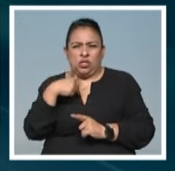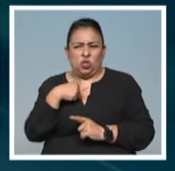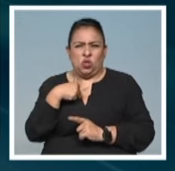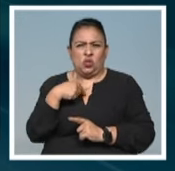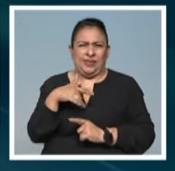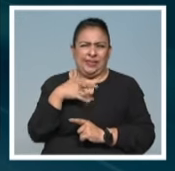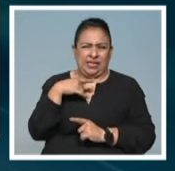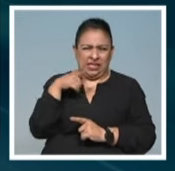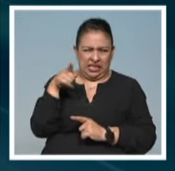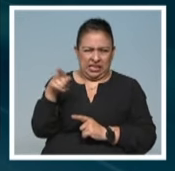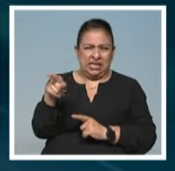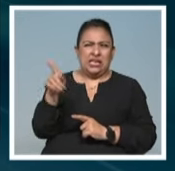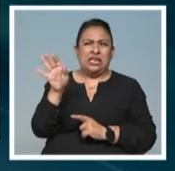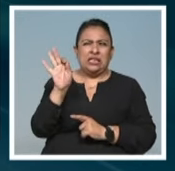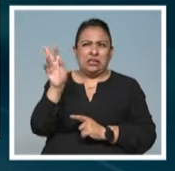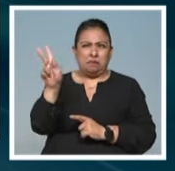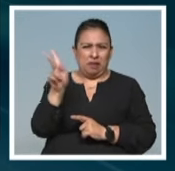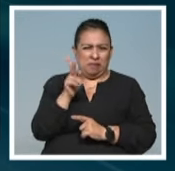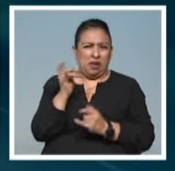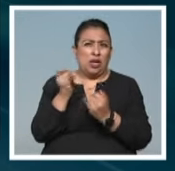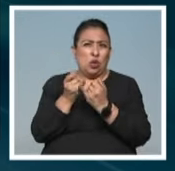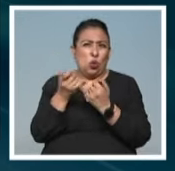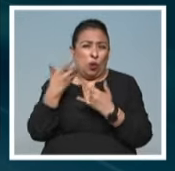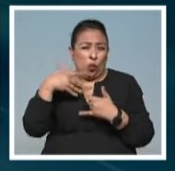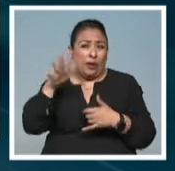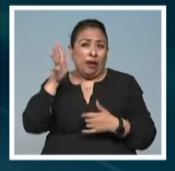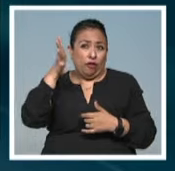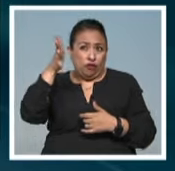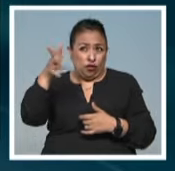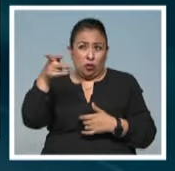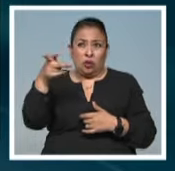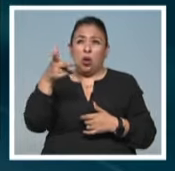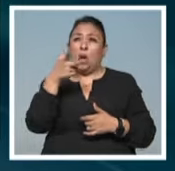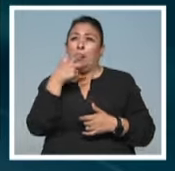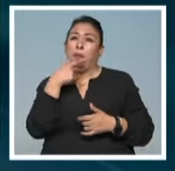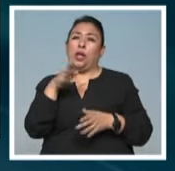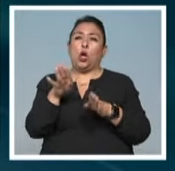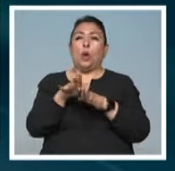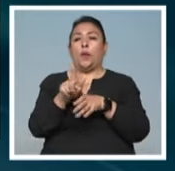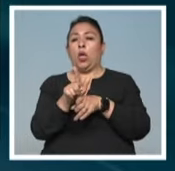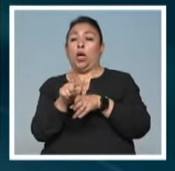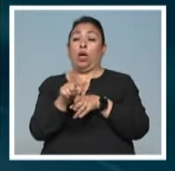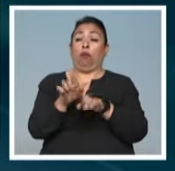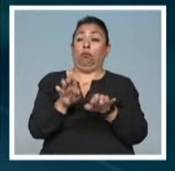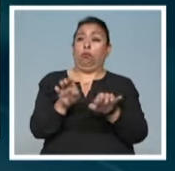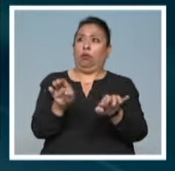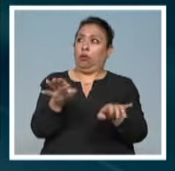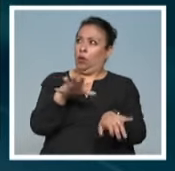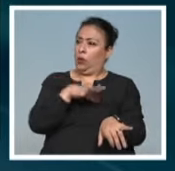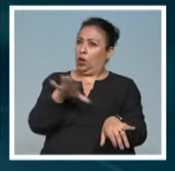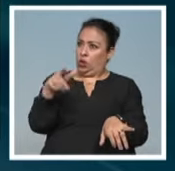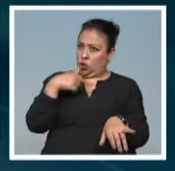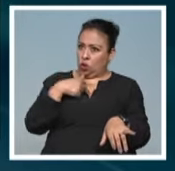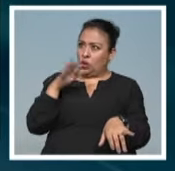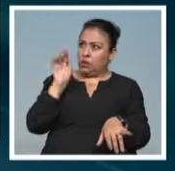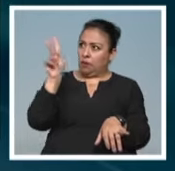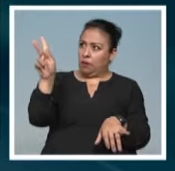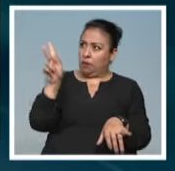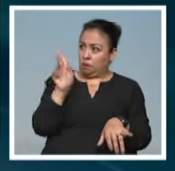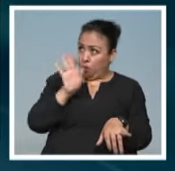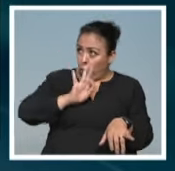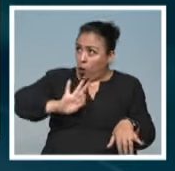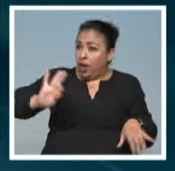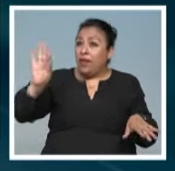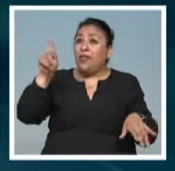sentí que podría haber sido como él, que era una especie de gay pomposo. Y dije, qué increíble que yo podría haber sido como él,